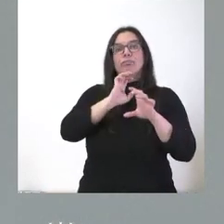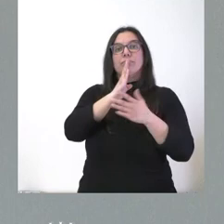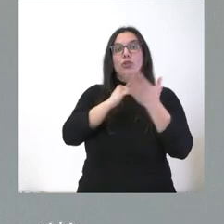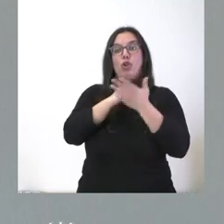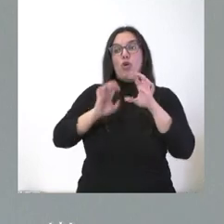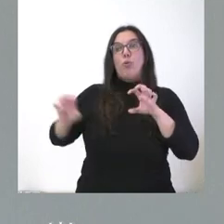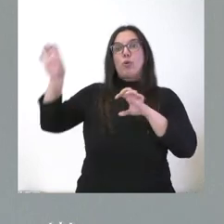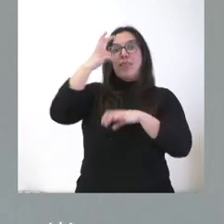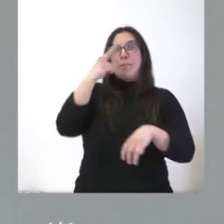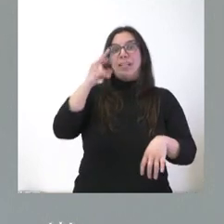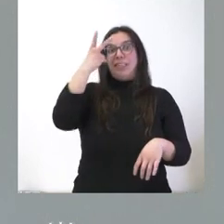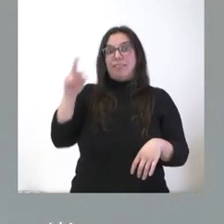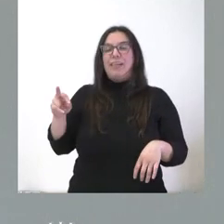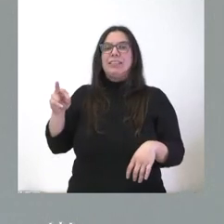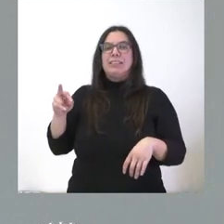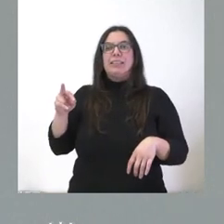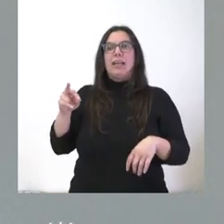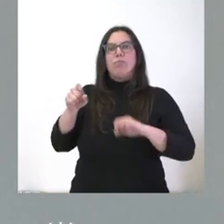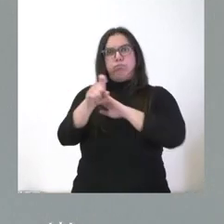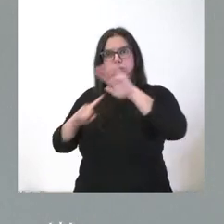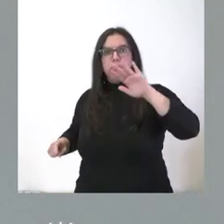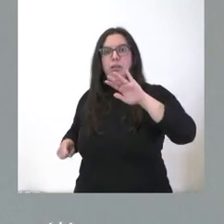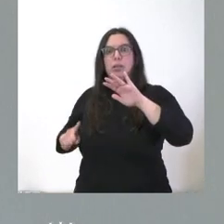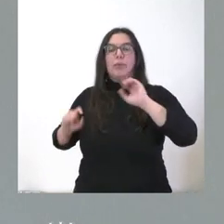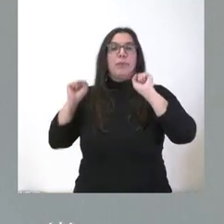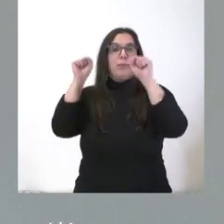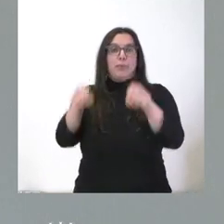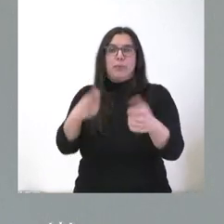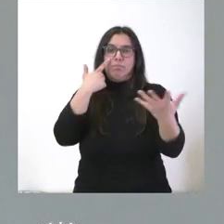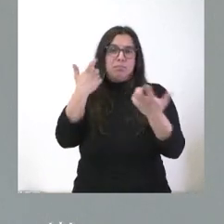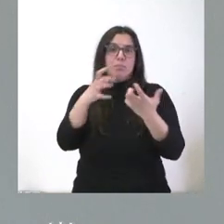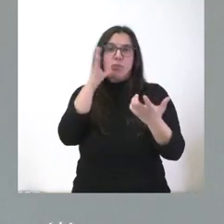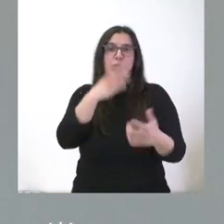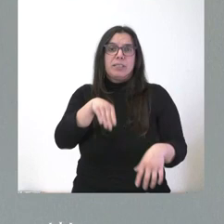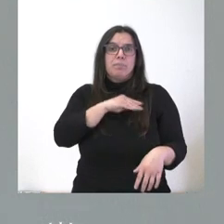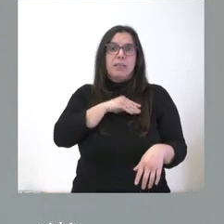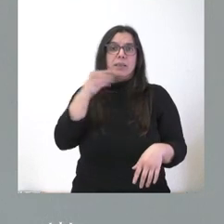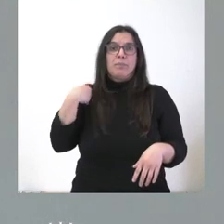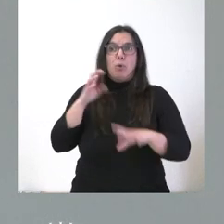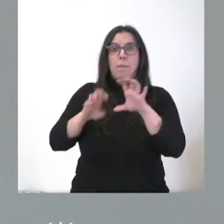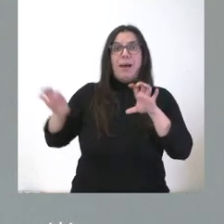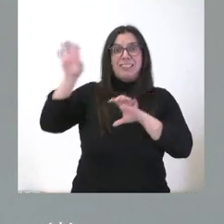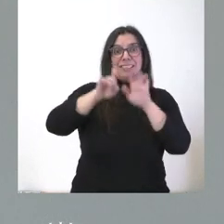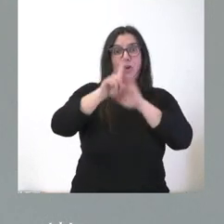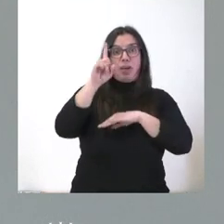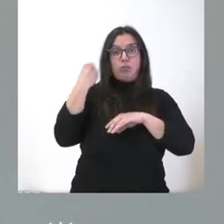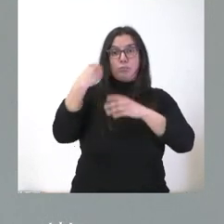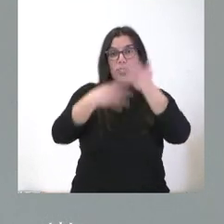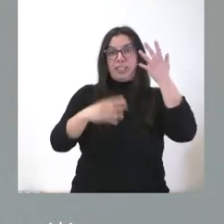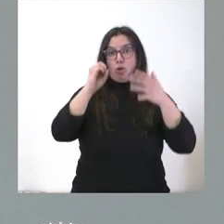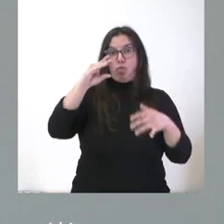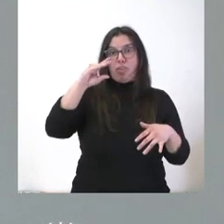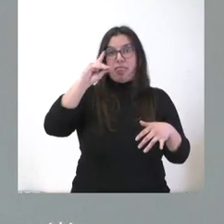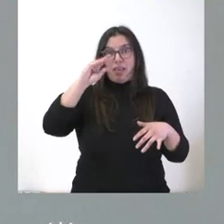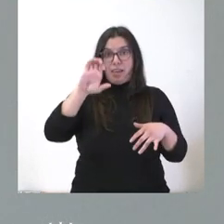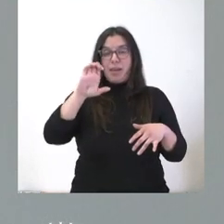20 y que hay mucho más que recuperar, pero el retraso es evidente porque España es de los países desarrollados el que lleva más